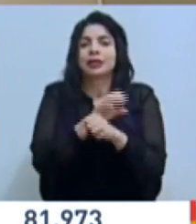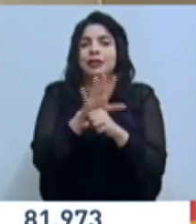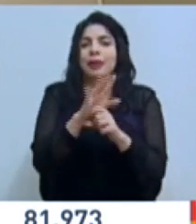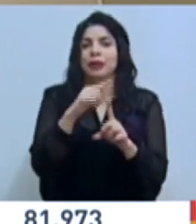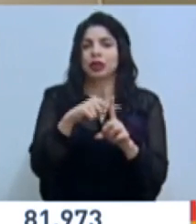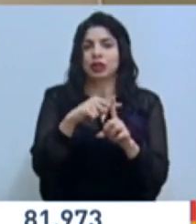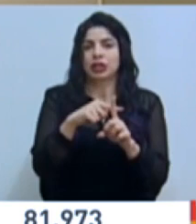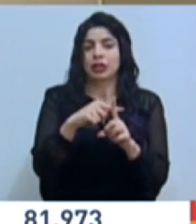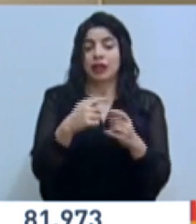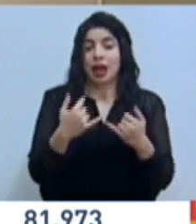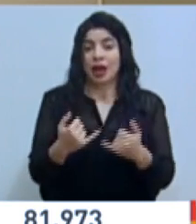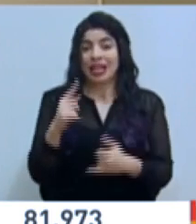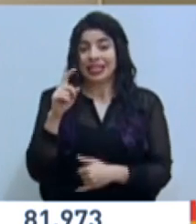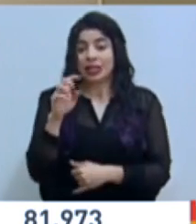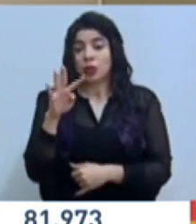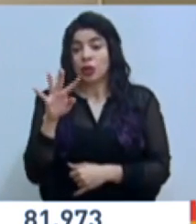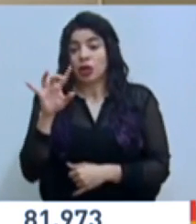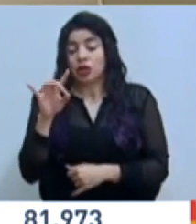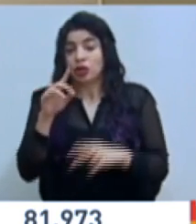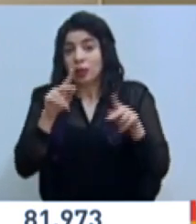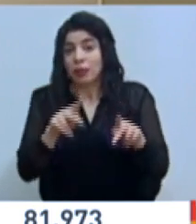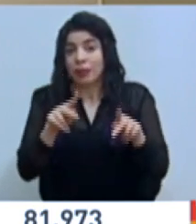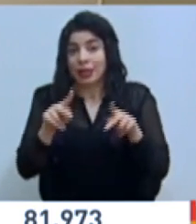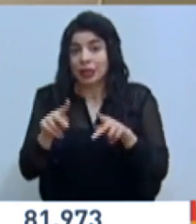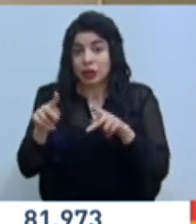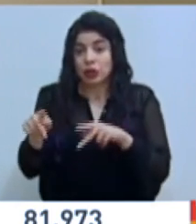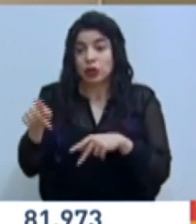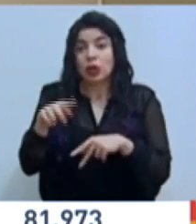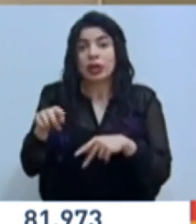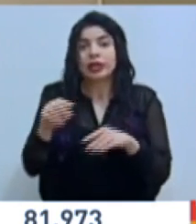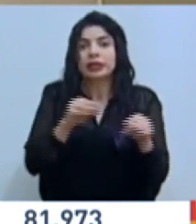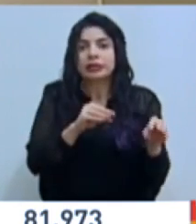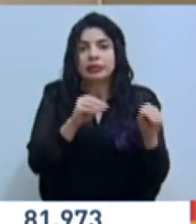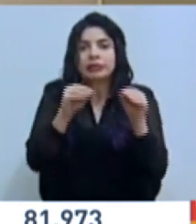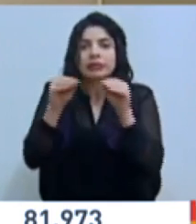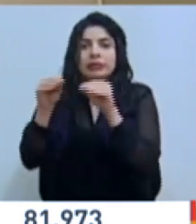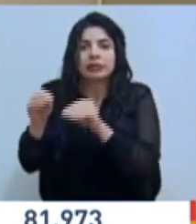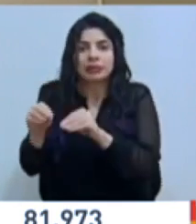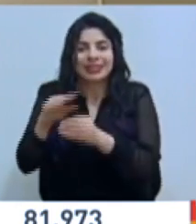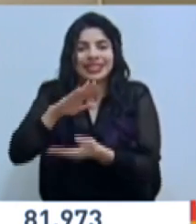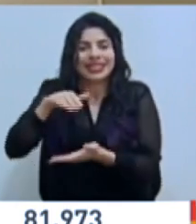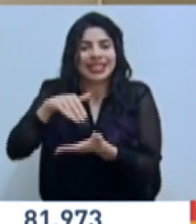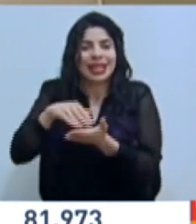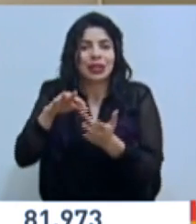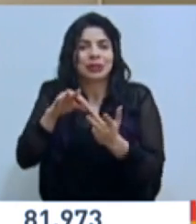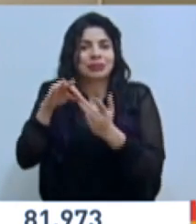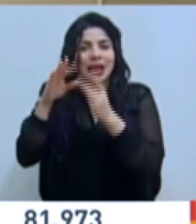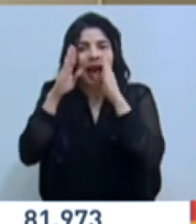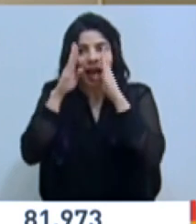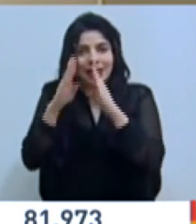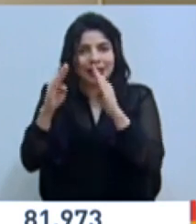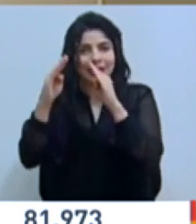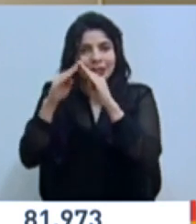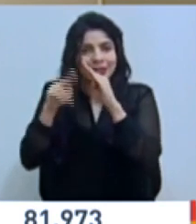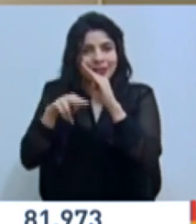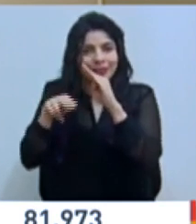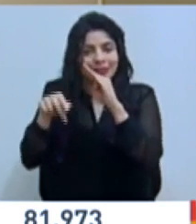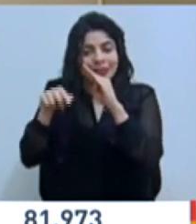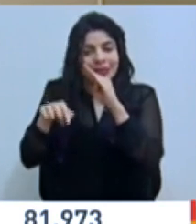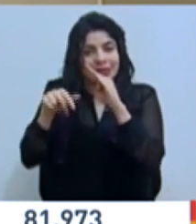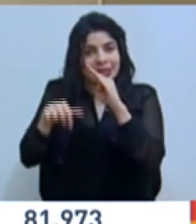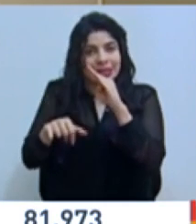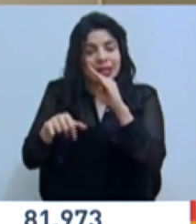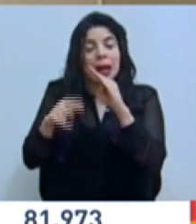148 personas que han sido movilizadas a estos centros de atención para que puedan recibir